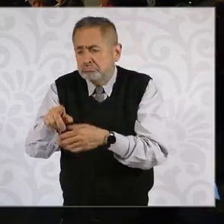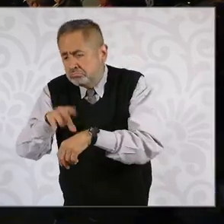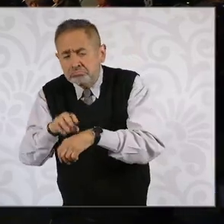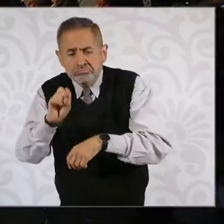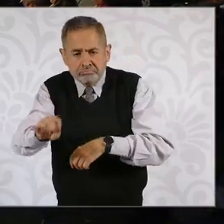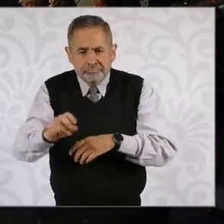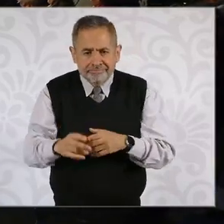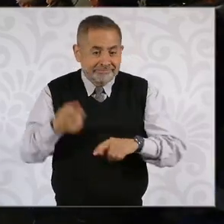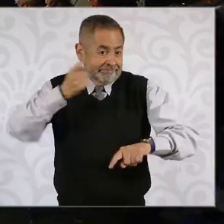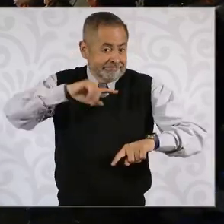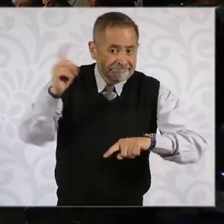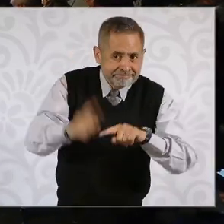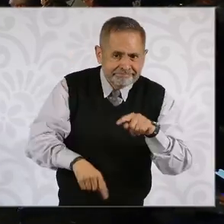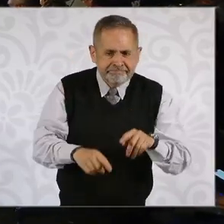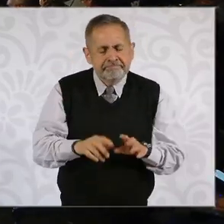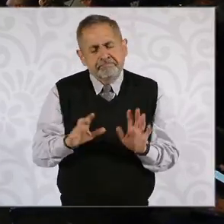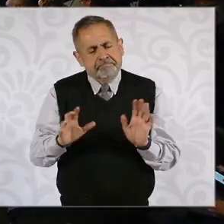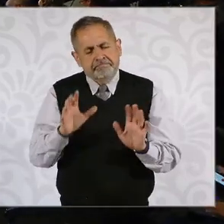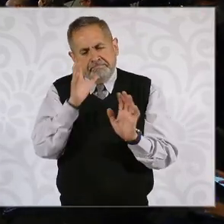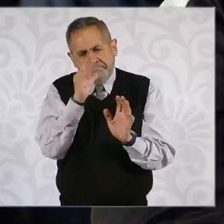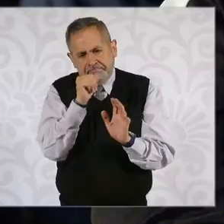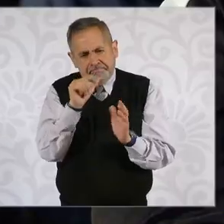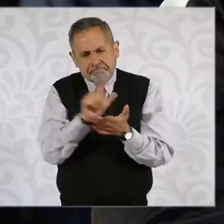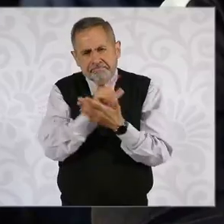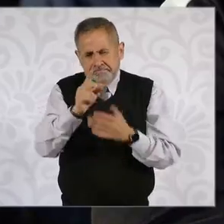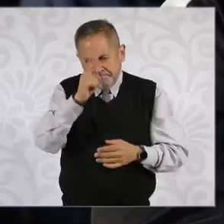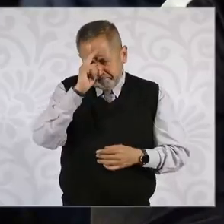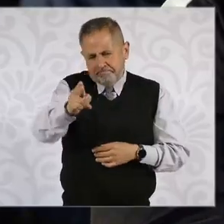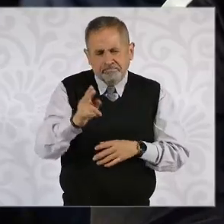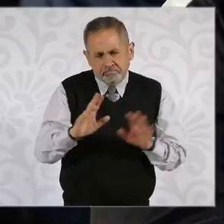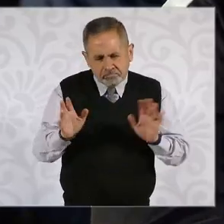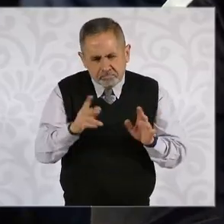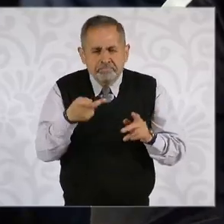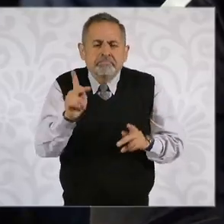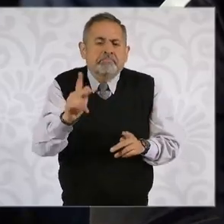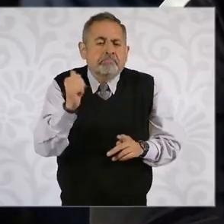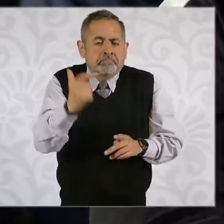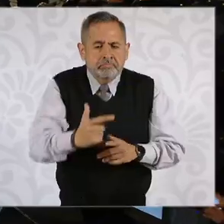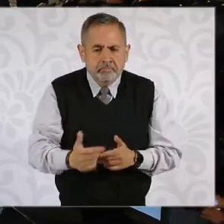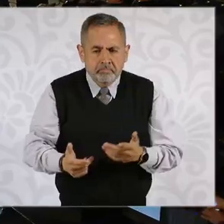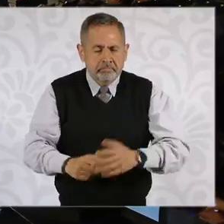difícilmente se puede establecer una prohibición como tal, presidenta.